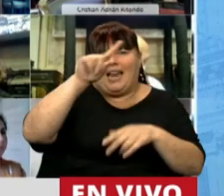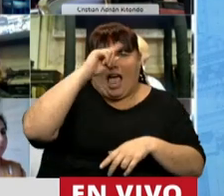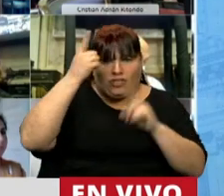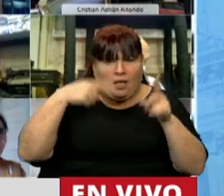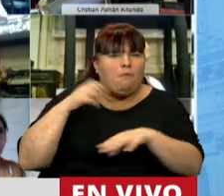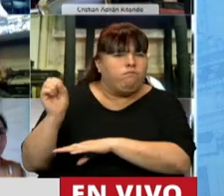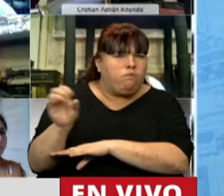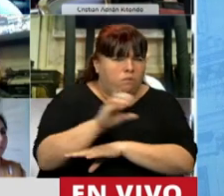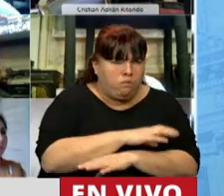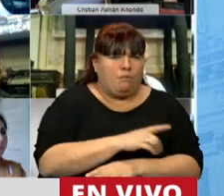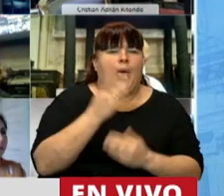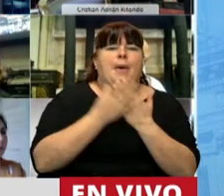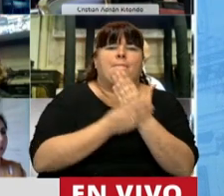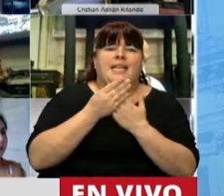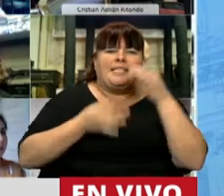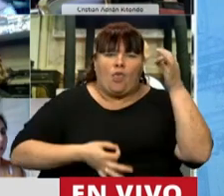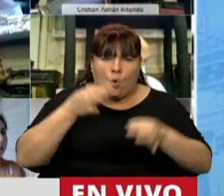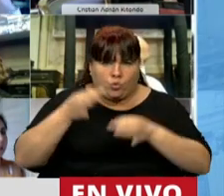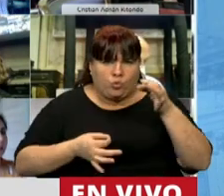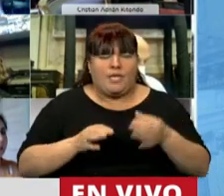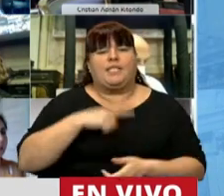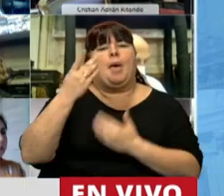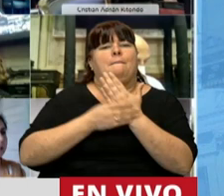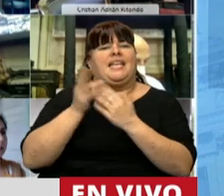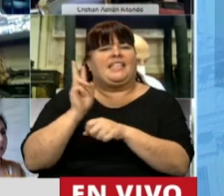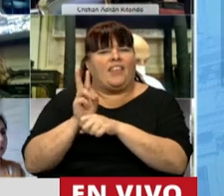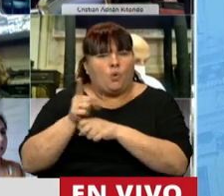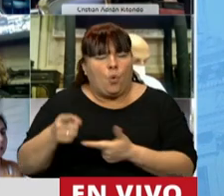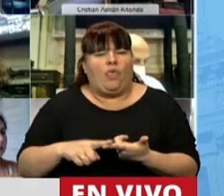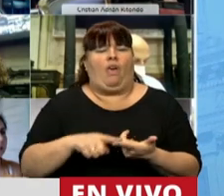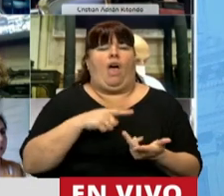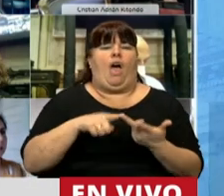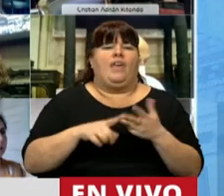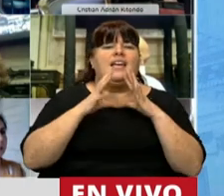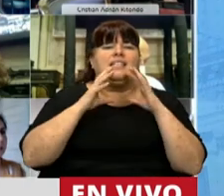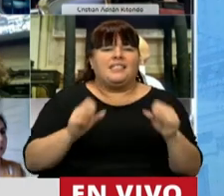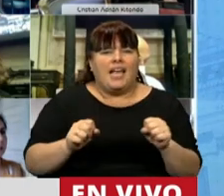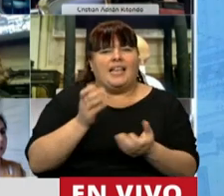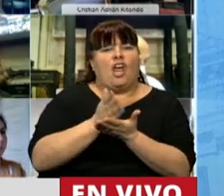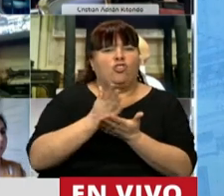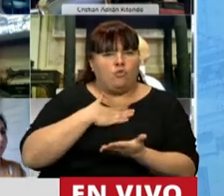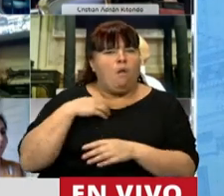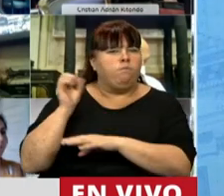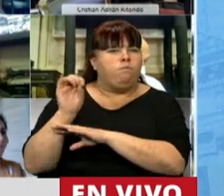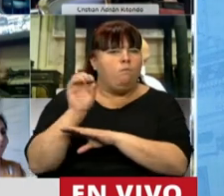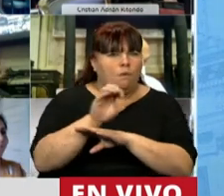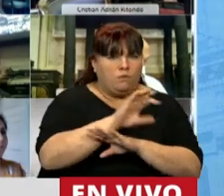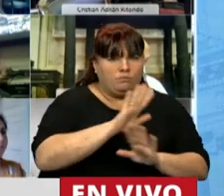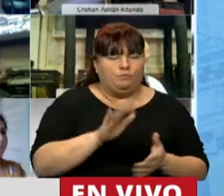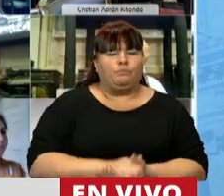nacionales. A la Ministra de Justicia, a la Ministra de Seguridad, al Secretario de Derechos Humanos.